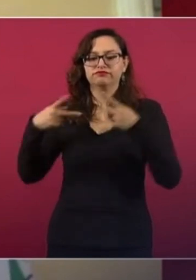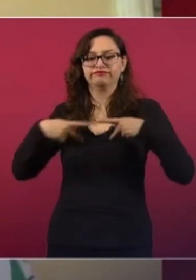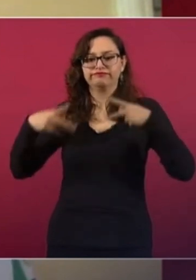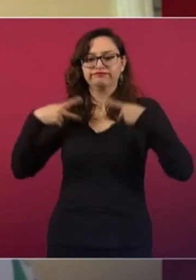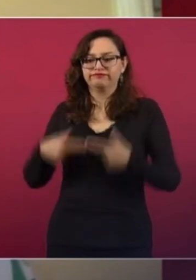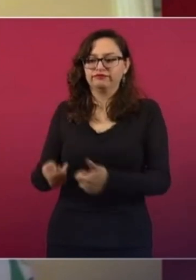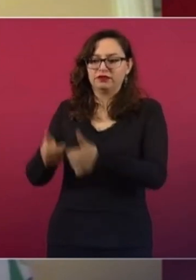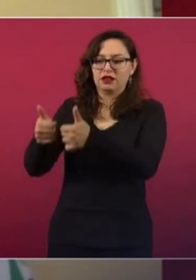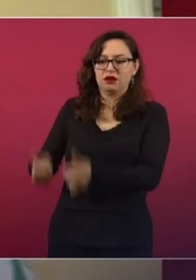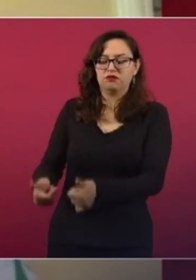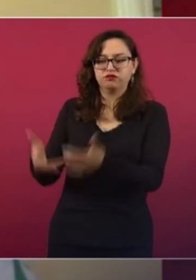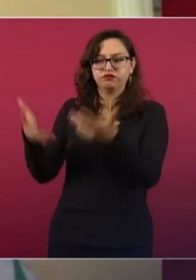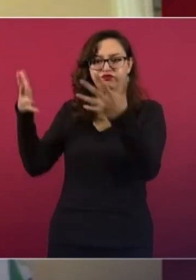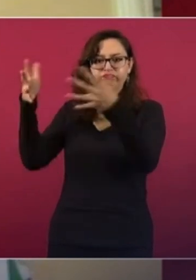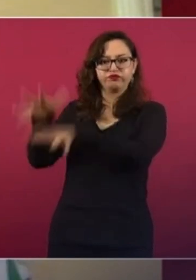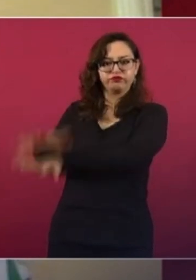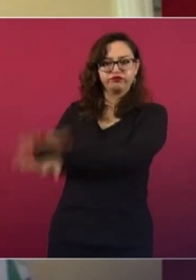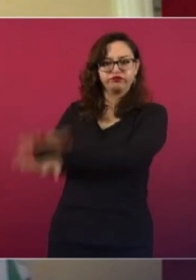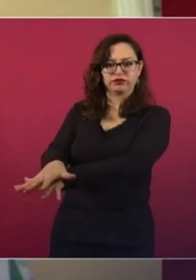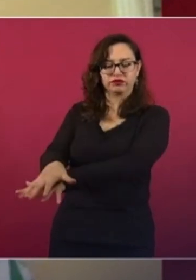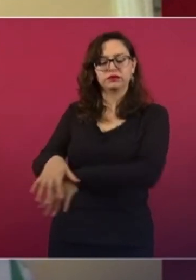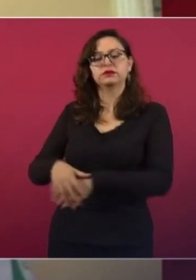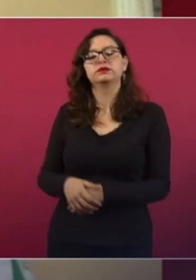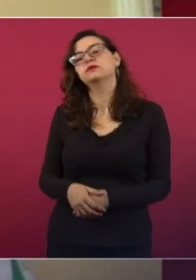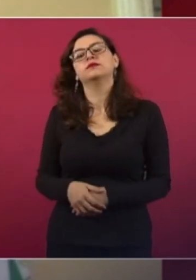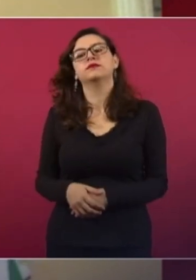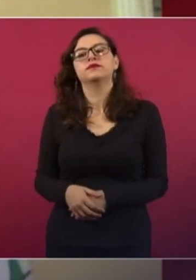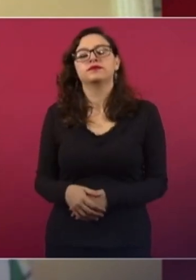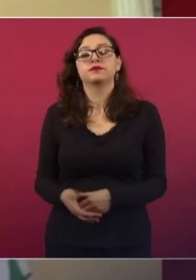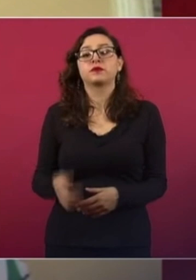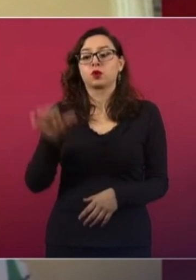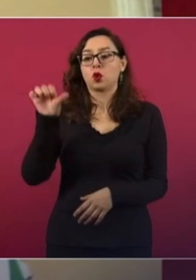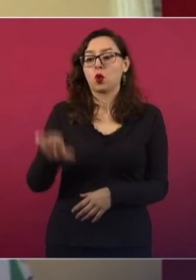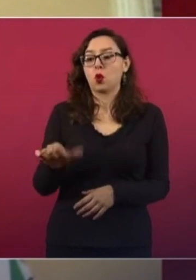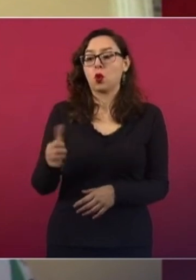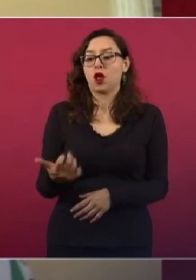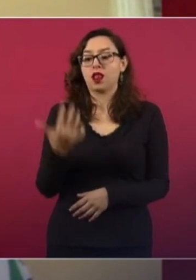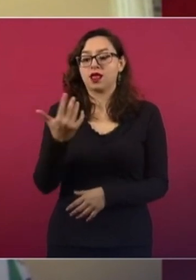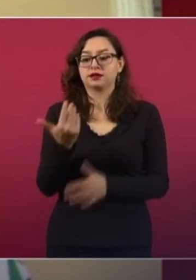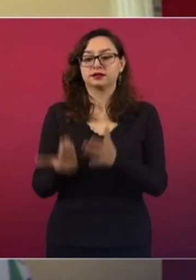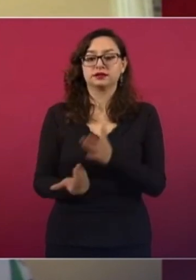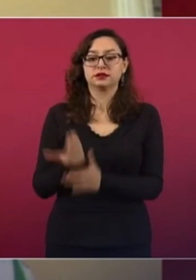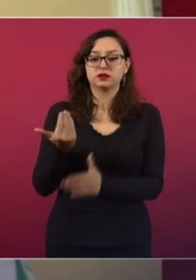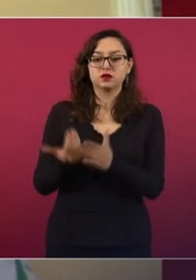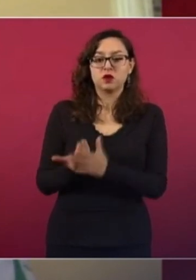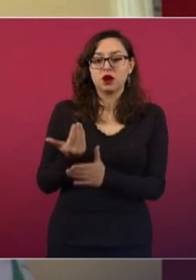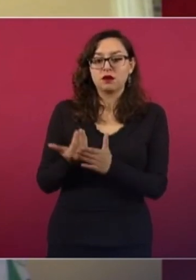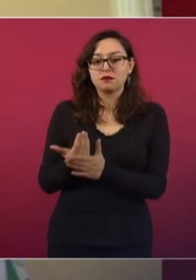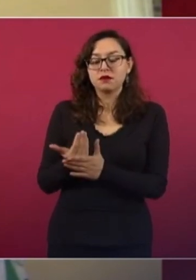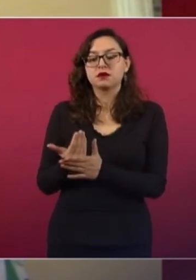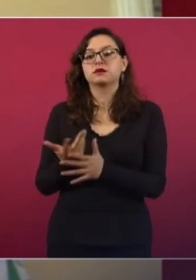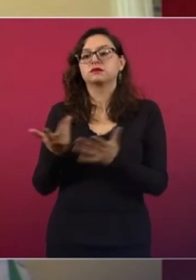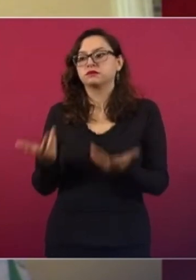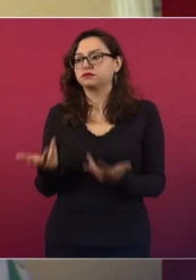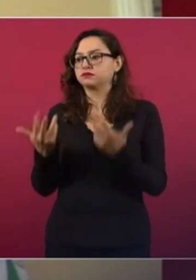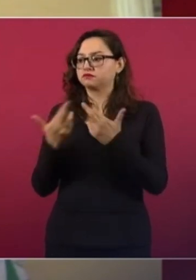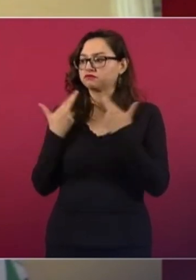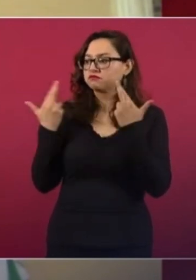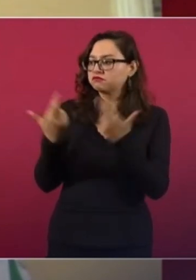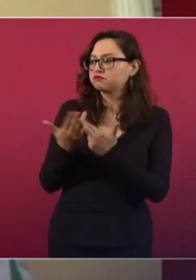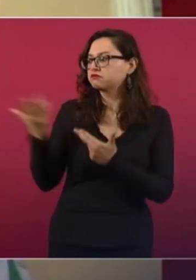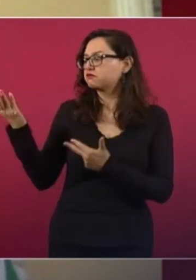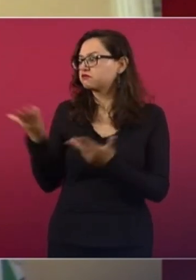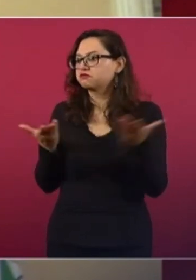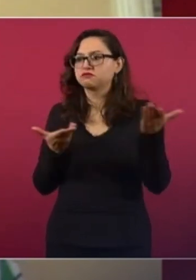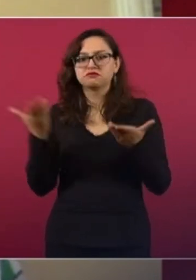Informo a ustedes que a las 5 de la mañana del día de hoy hubo una reunión de organización, de balance, de